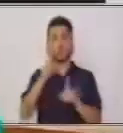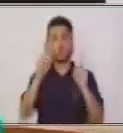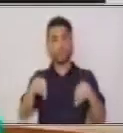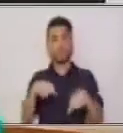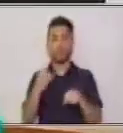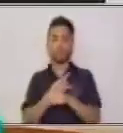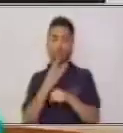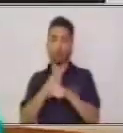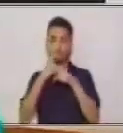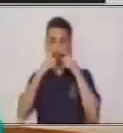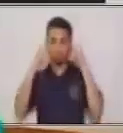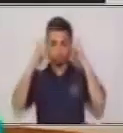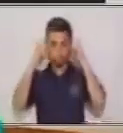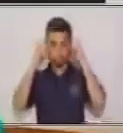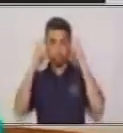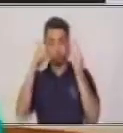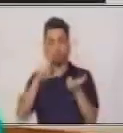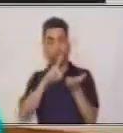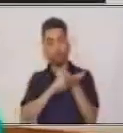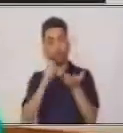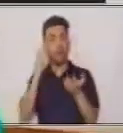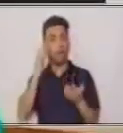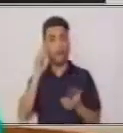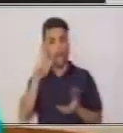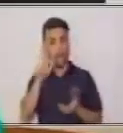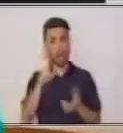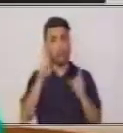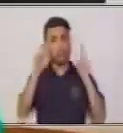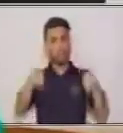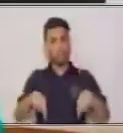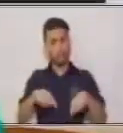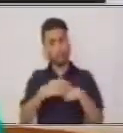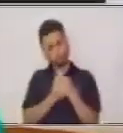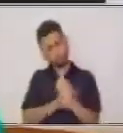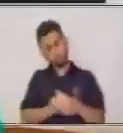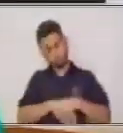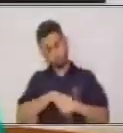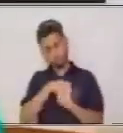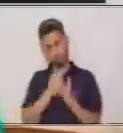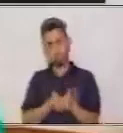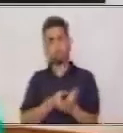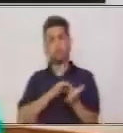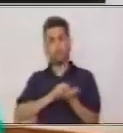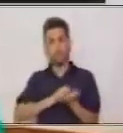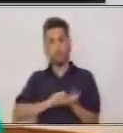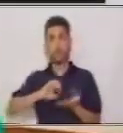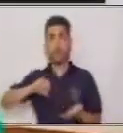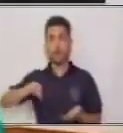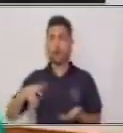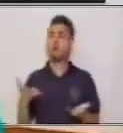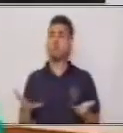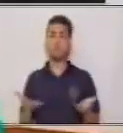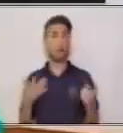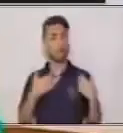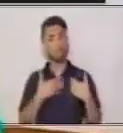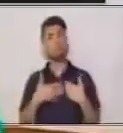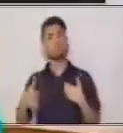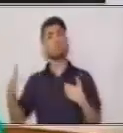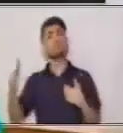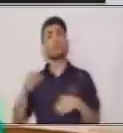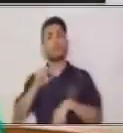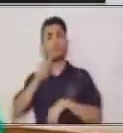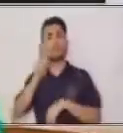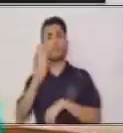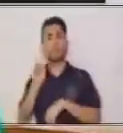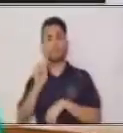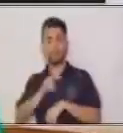aplicar gel antibacterial en tus manos, lavar tus manos constantemente con agua y jabón durante 20 segundos.